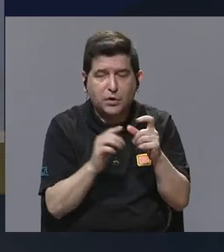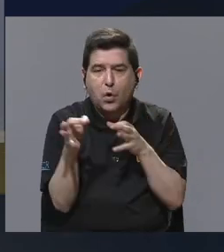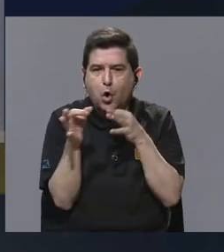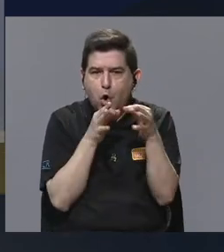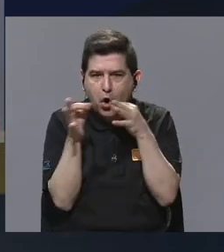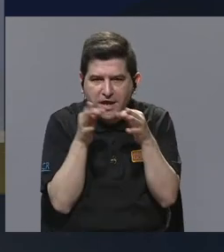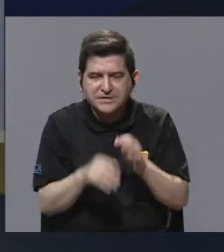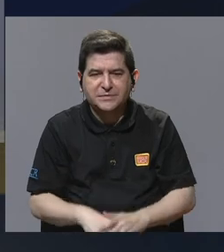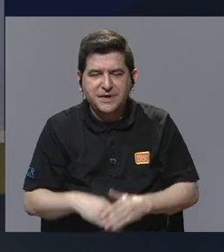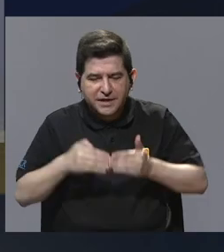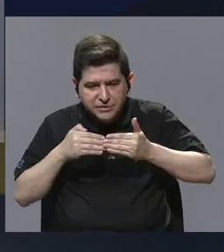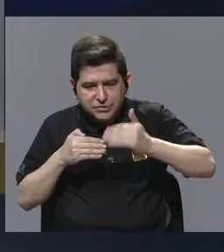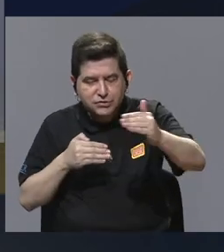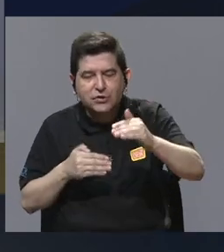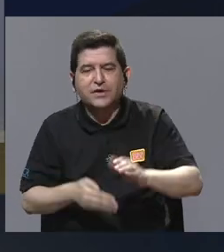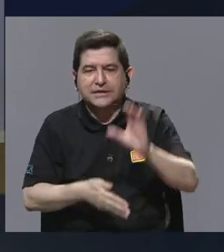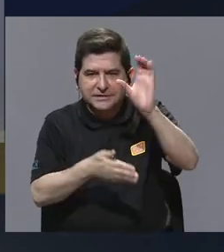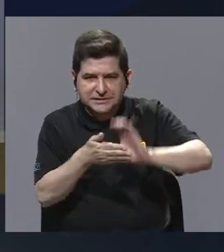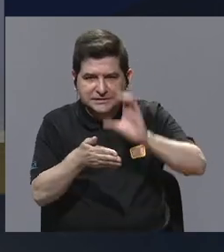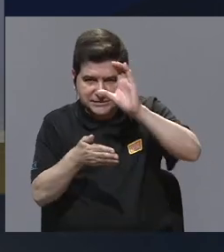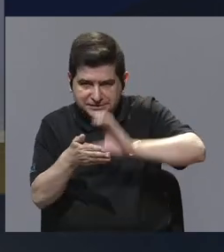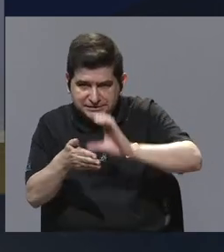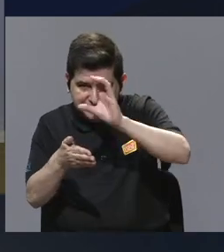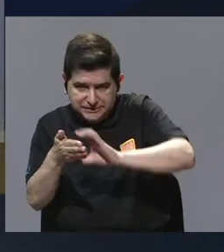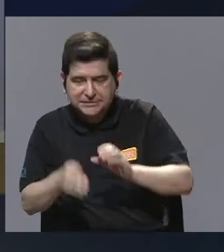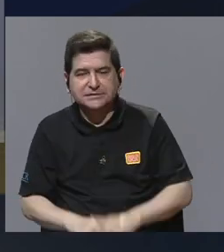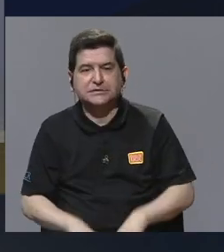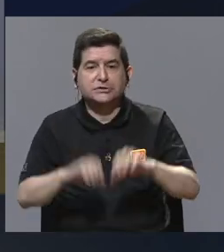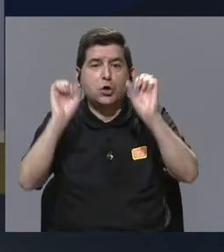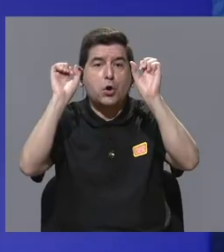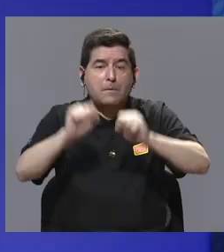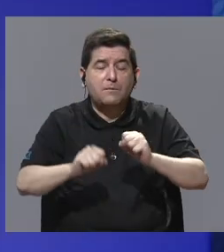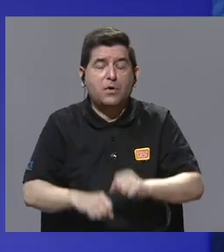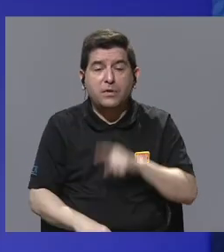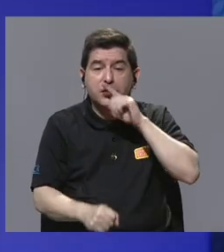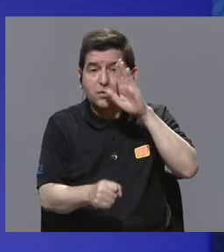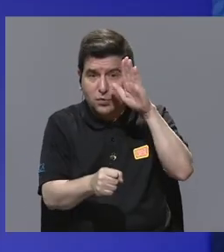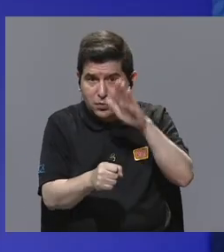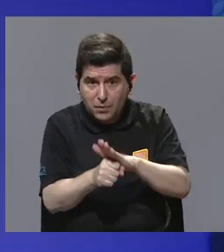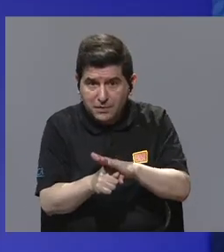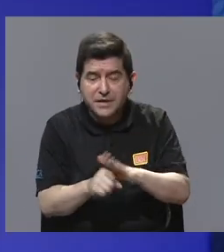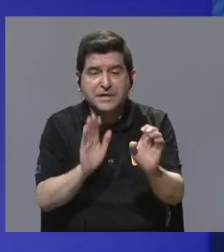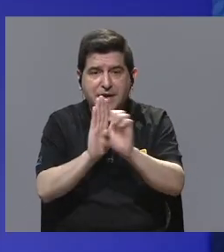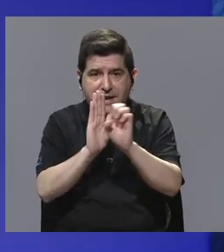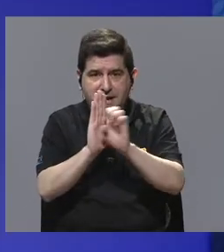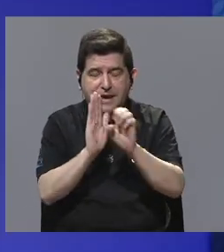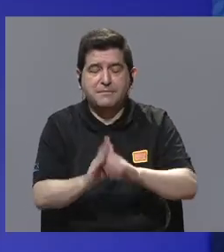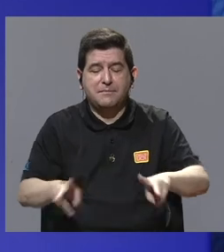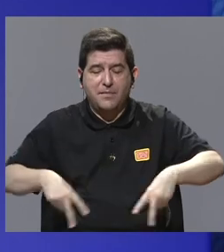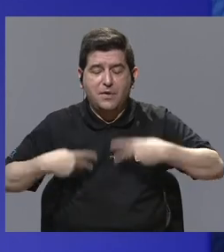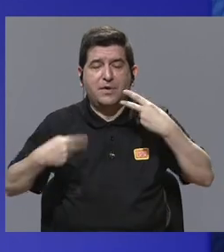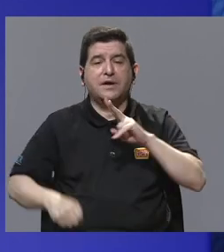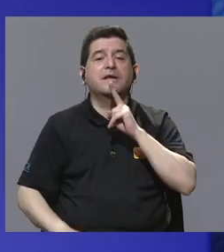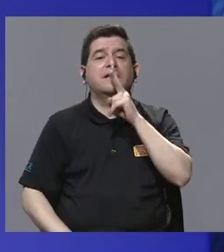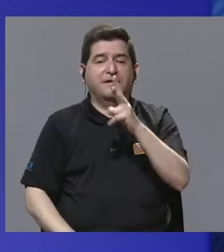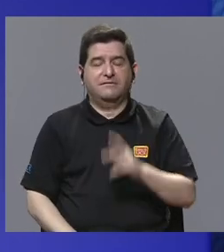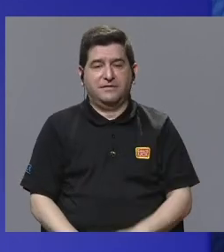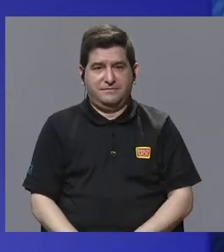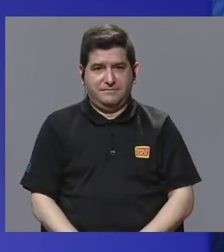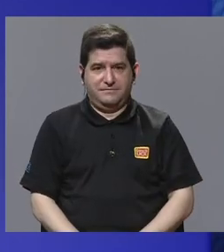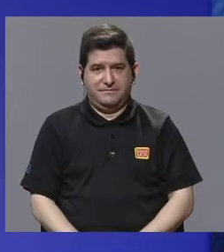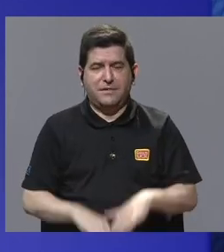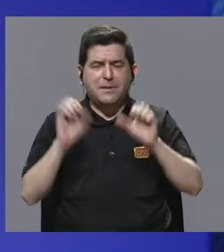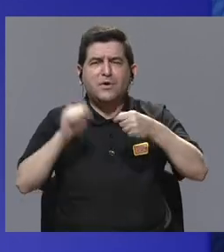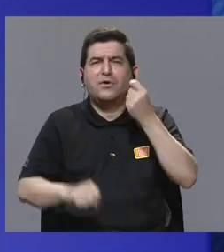y las explicaciones que se dan a lo largo de los episodios se vean materializados o ejemplificados en la vida real, ¿verdad?